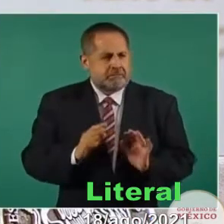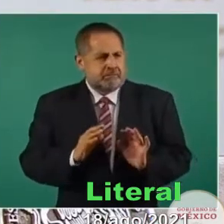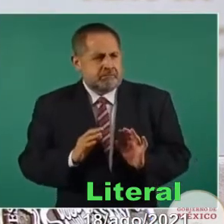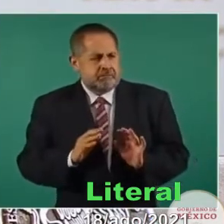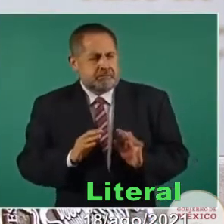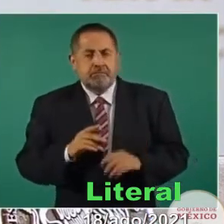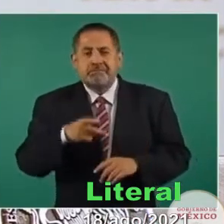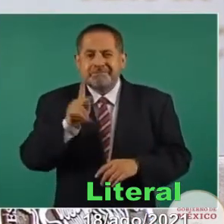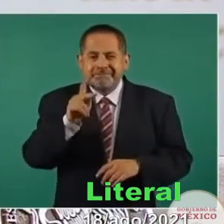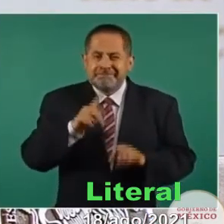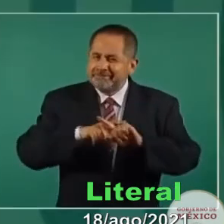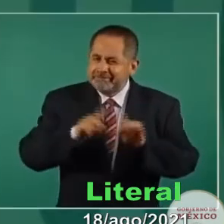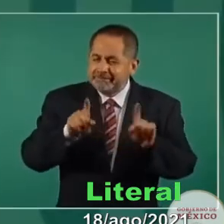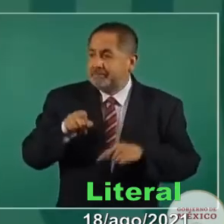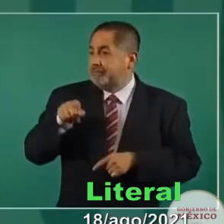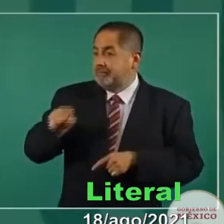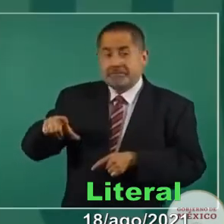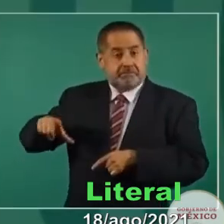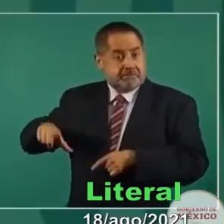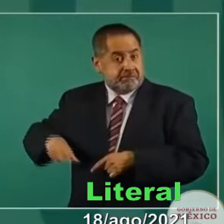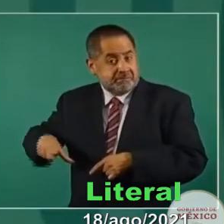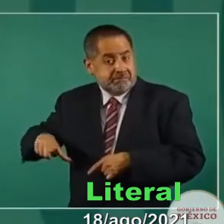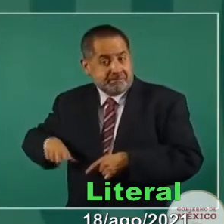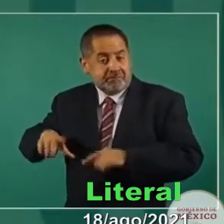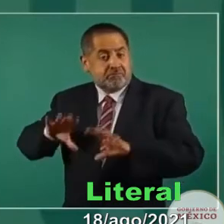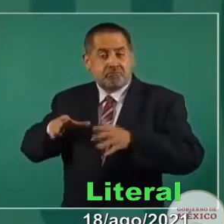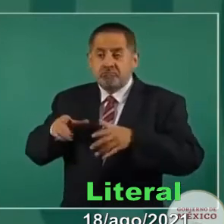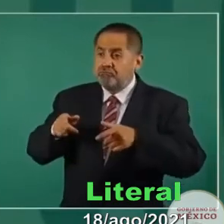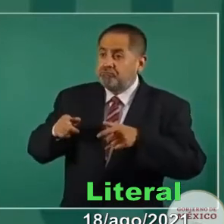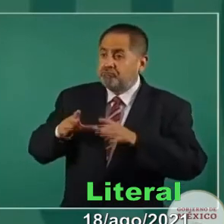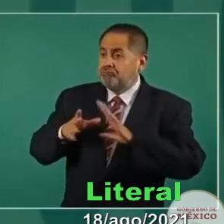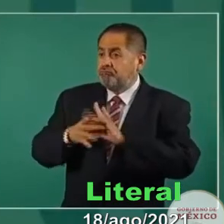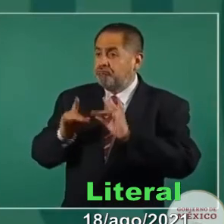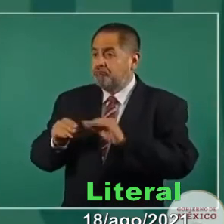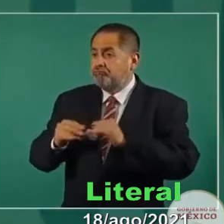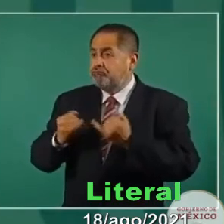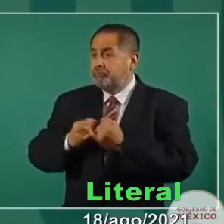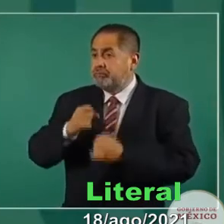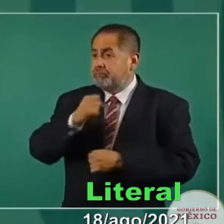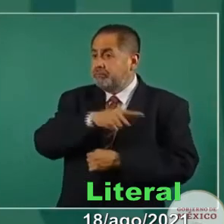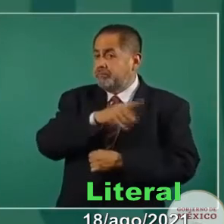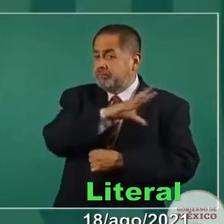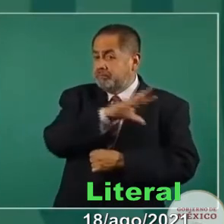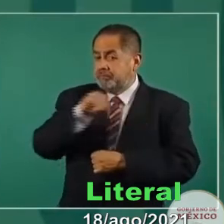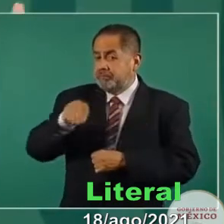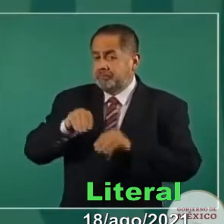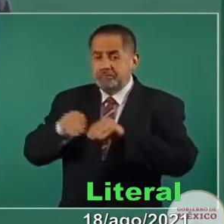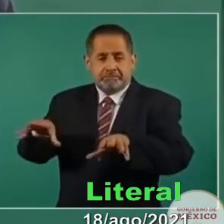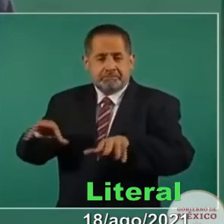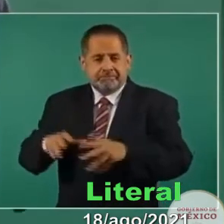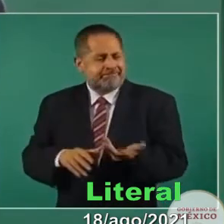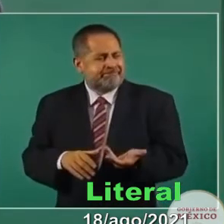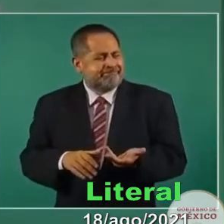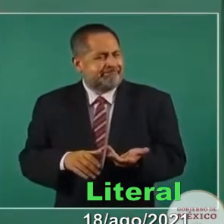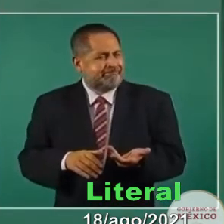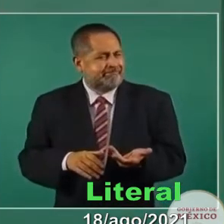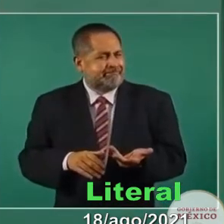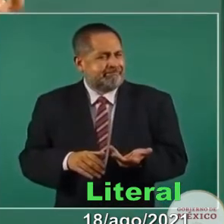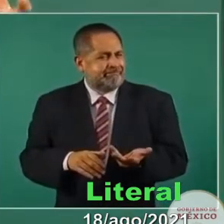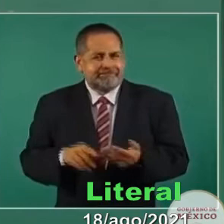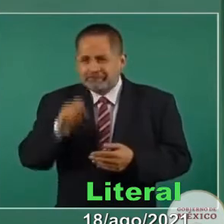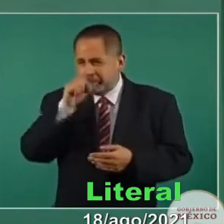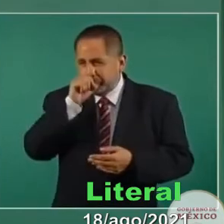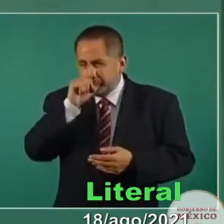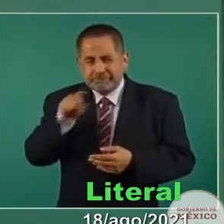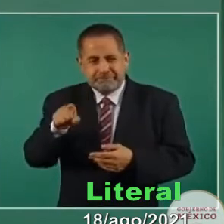también esté